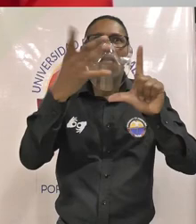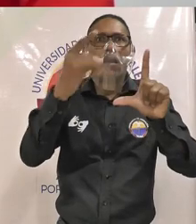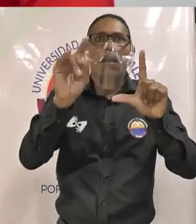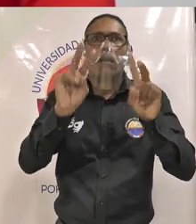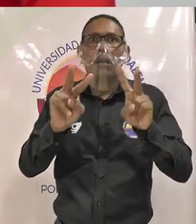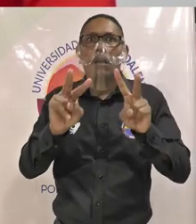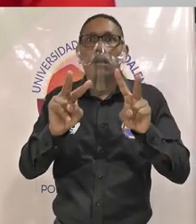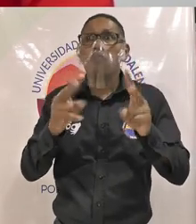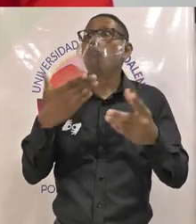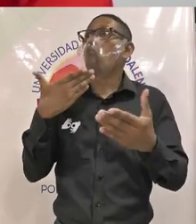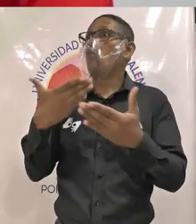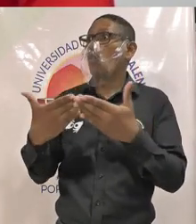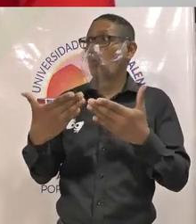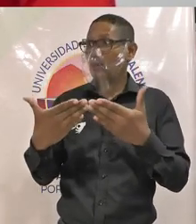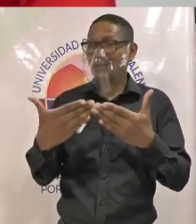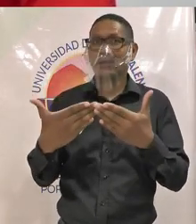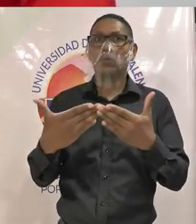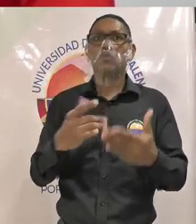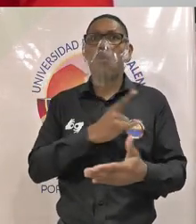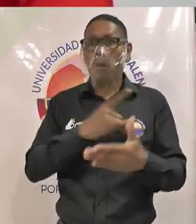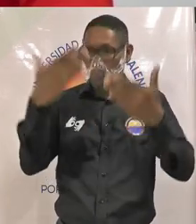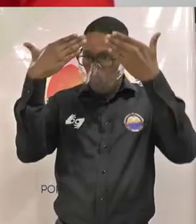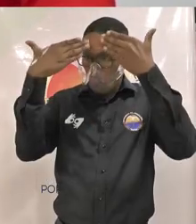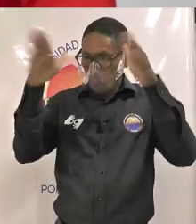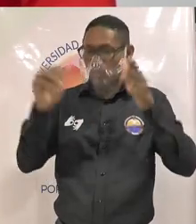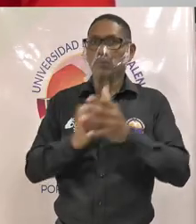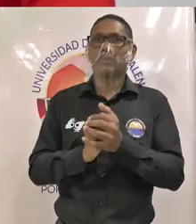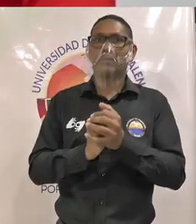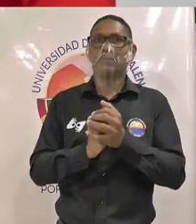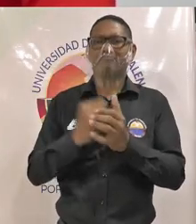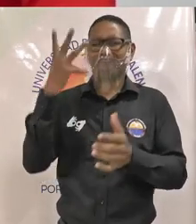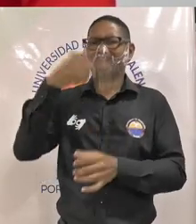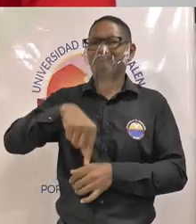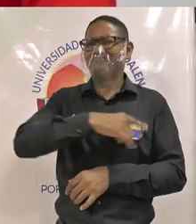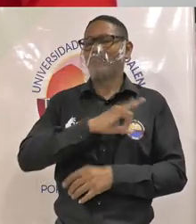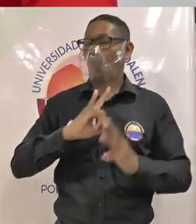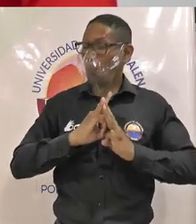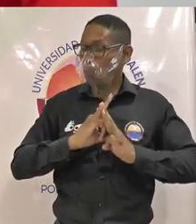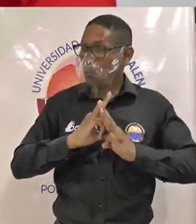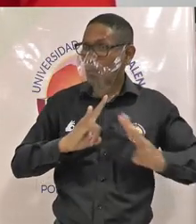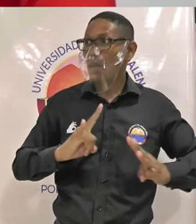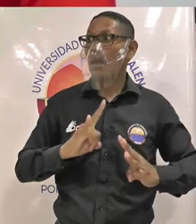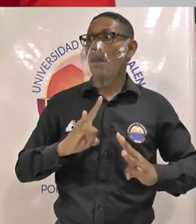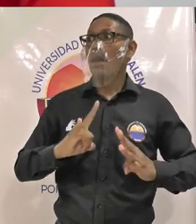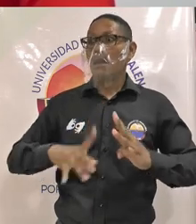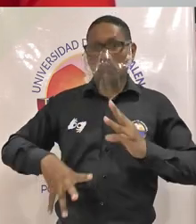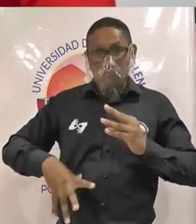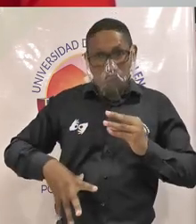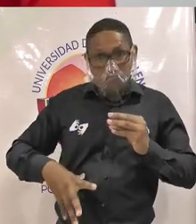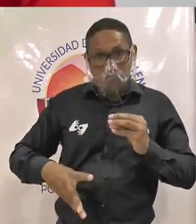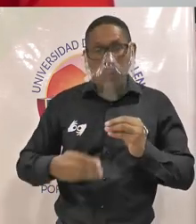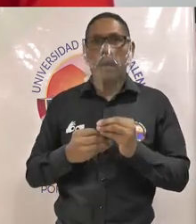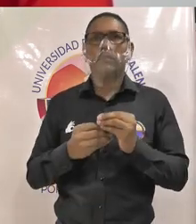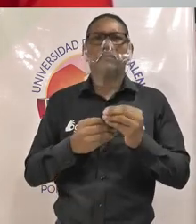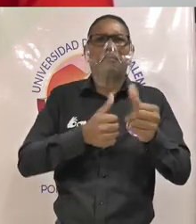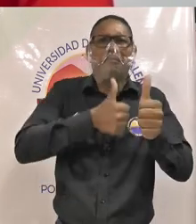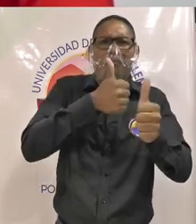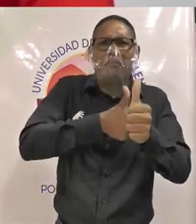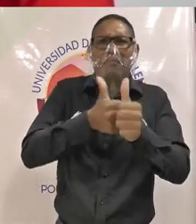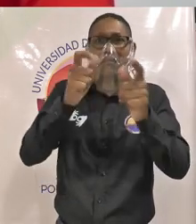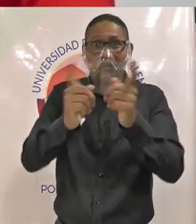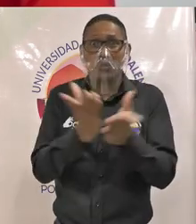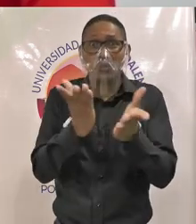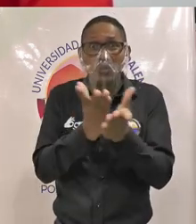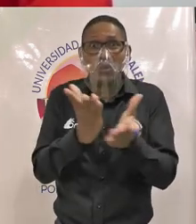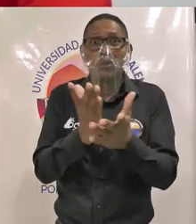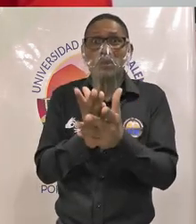de la universidad la autonomía universitaria de nuestra hermosa institución reafirmar el compromiso con cada uno de los estudiantes